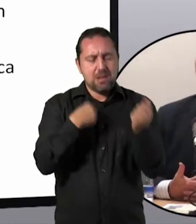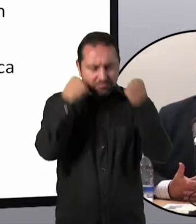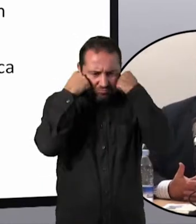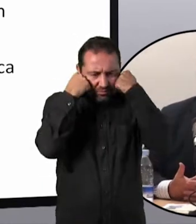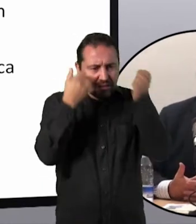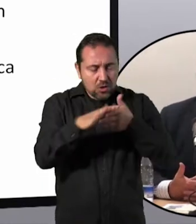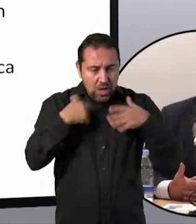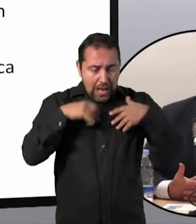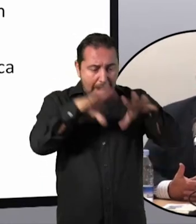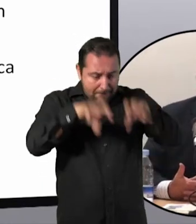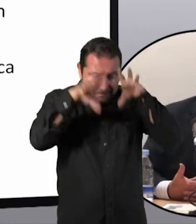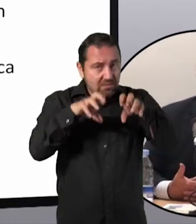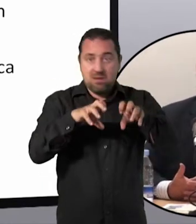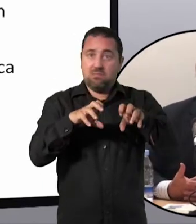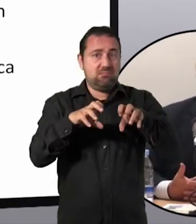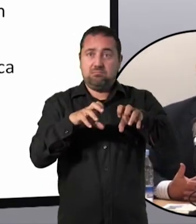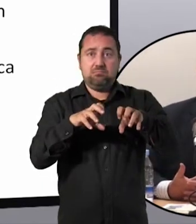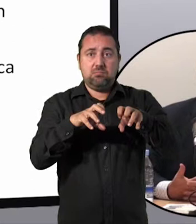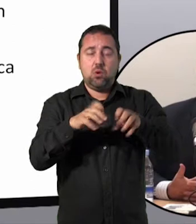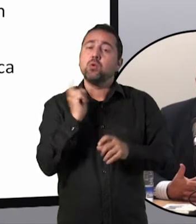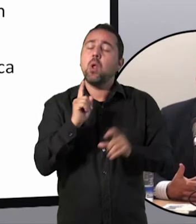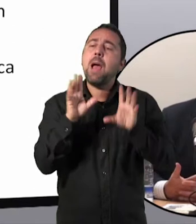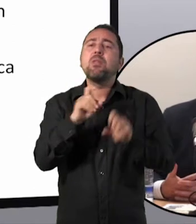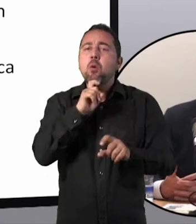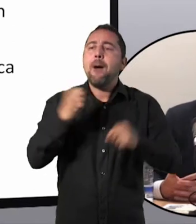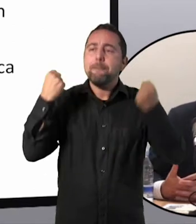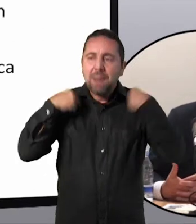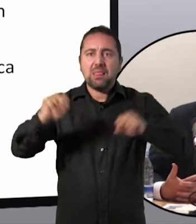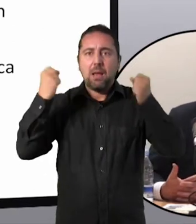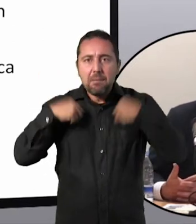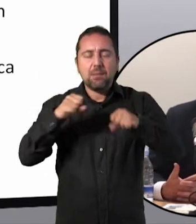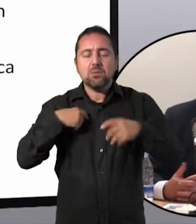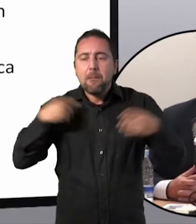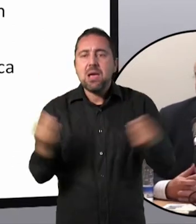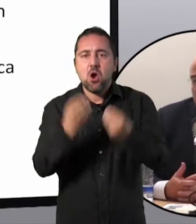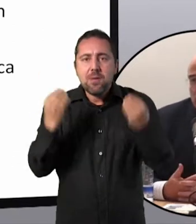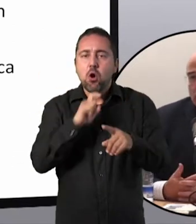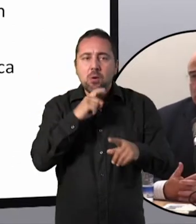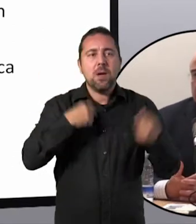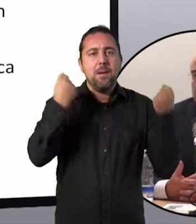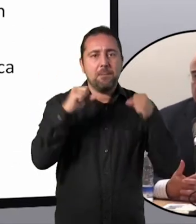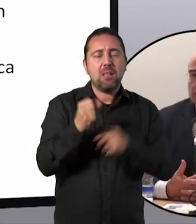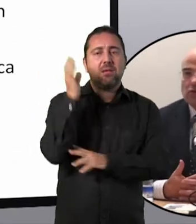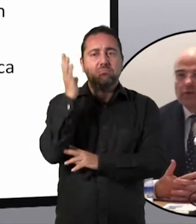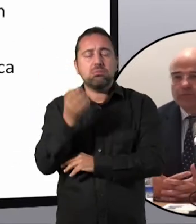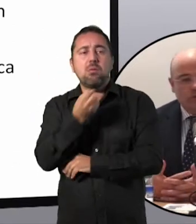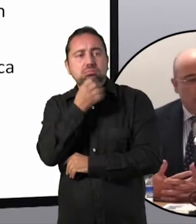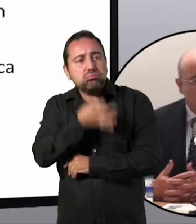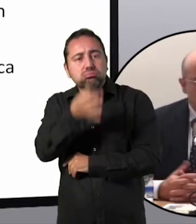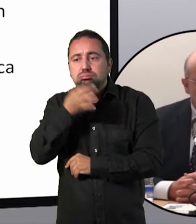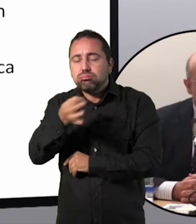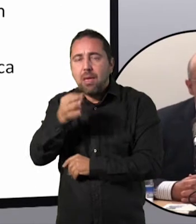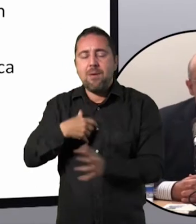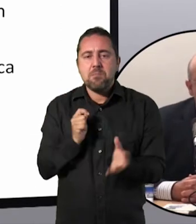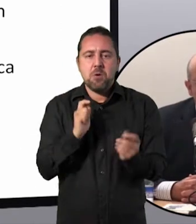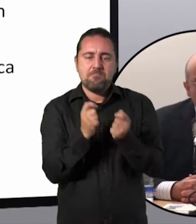aprenderla. Solo se va a aprender practicando, solo se va a mejorar practicando. Esos son conceptos